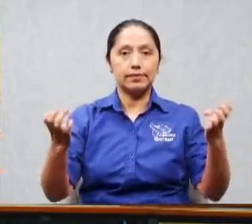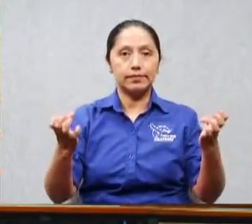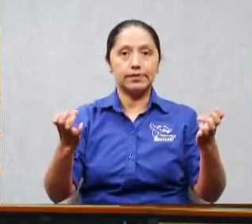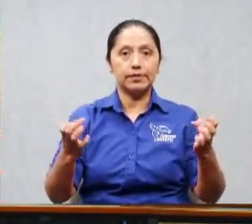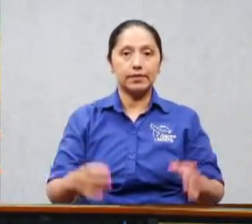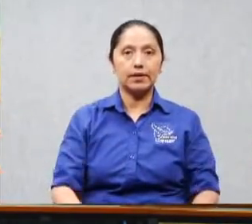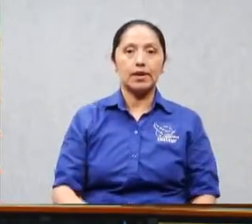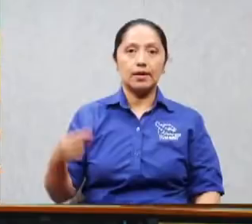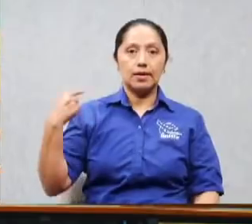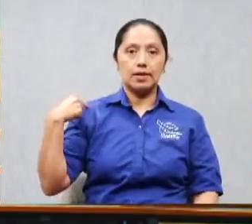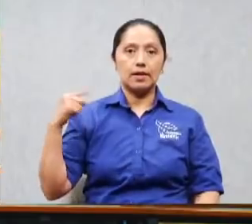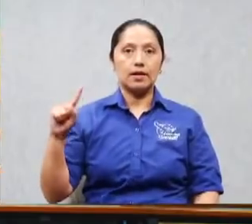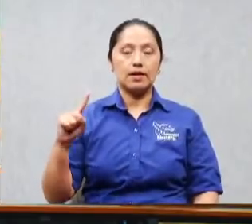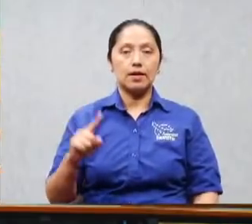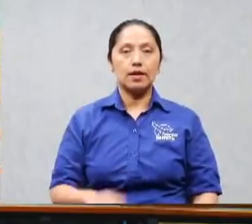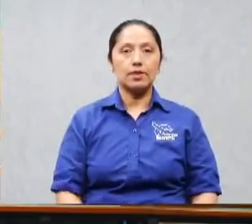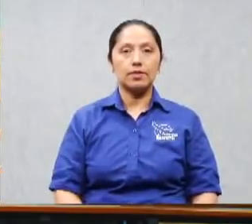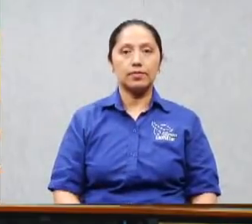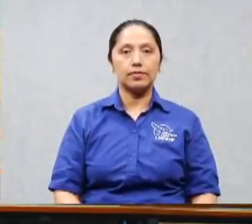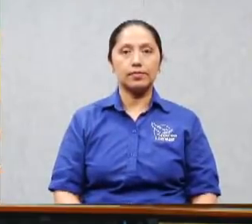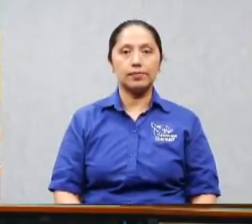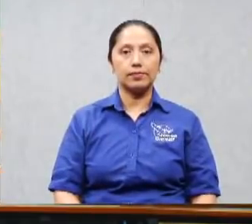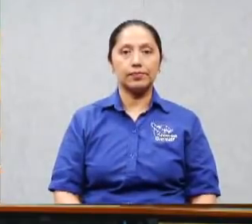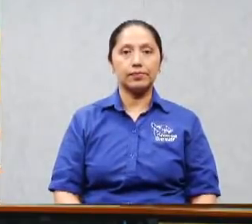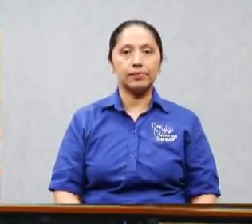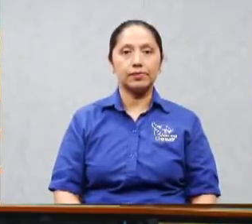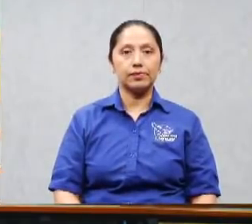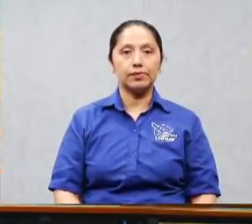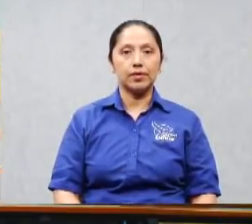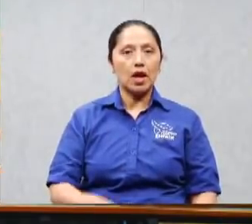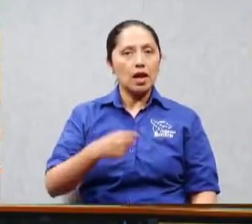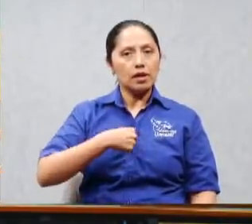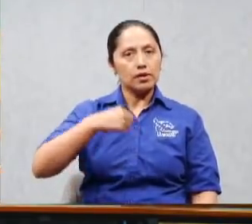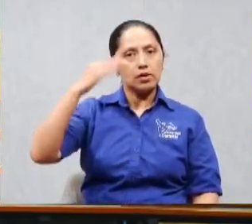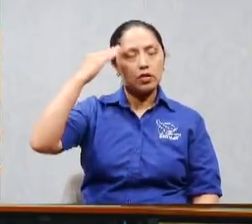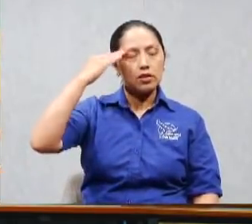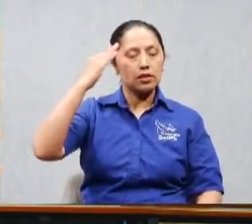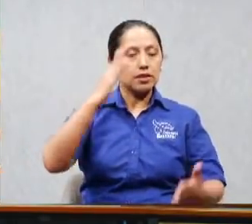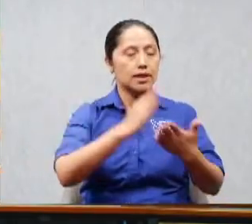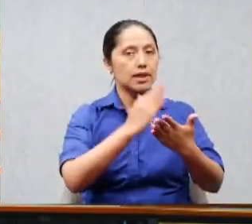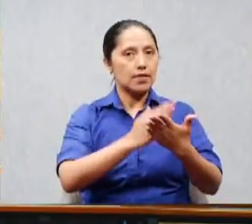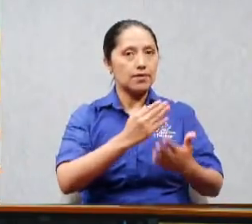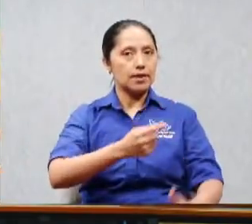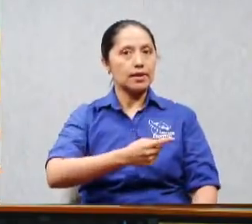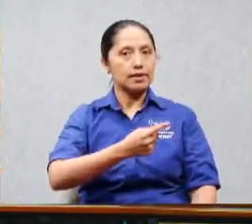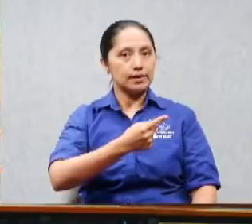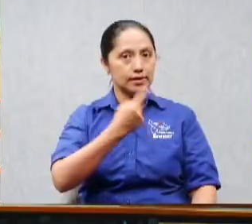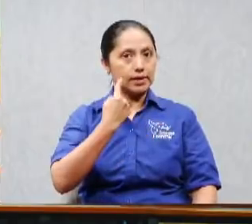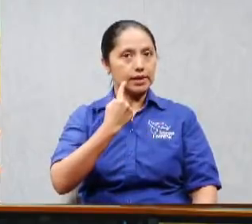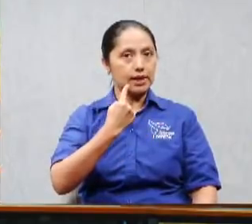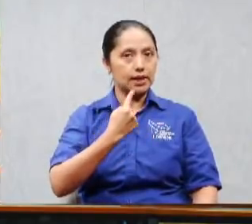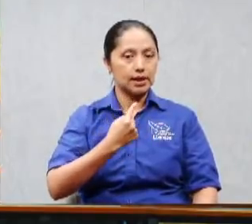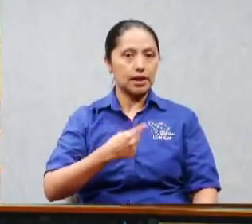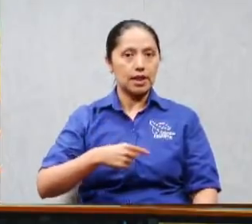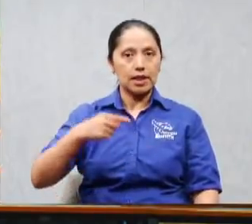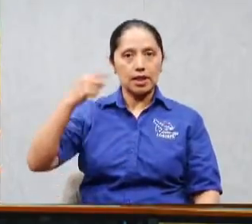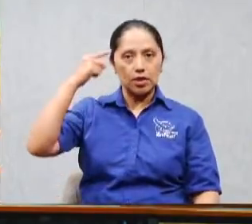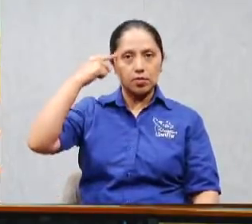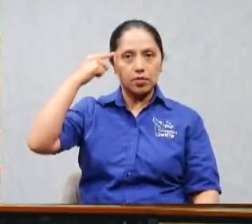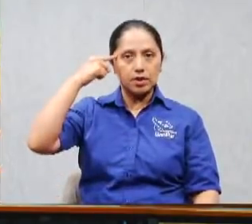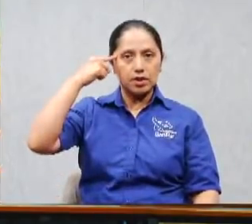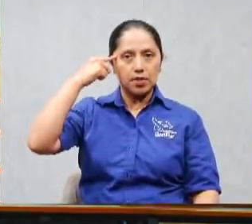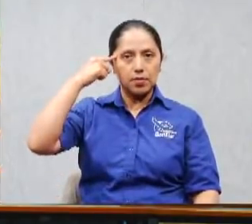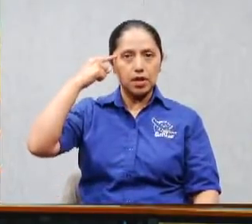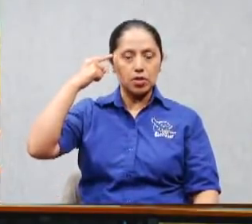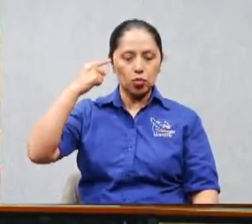para poder llegar pensamiento, yo sé que la Biblia dice que los pensamientos salen del corazón. Lo hemos conversado muchas veces.